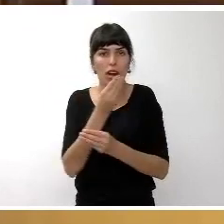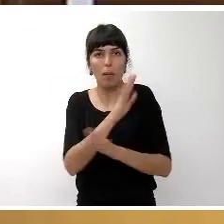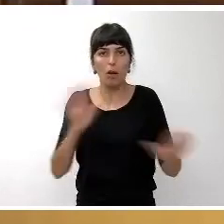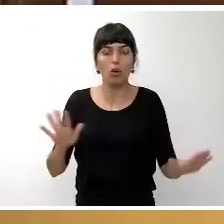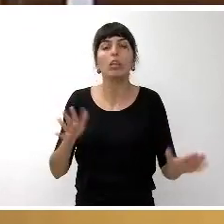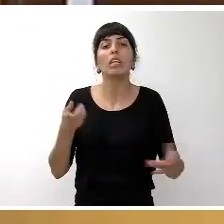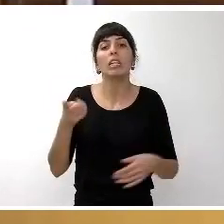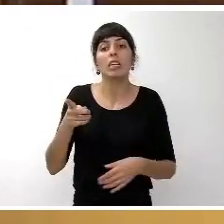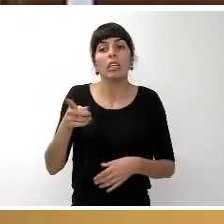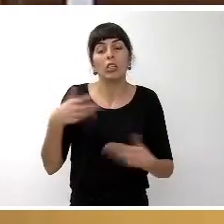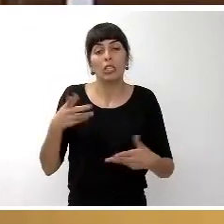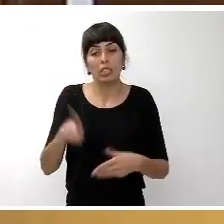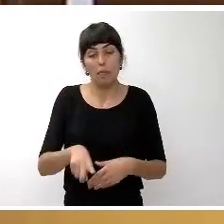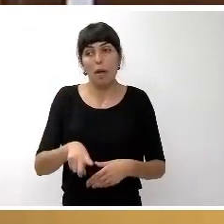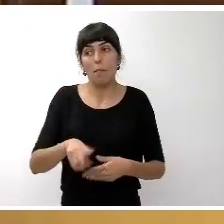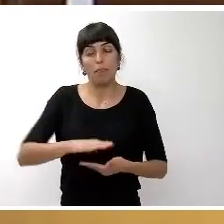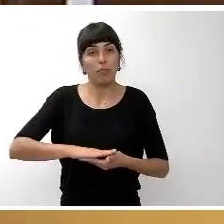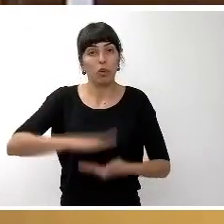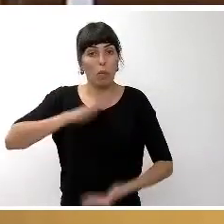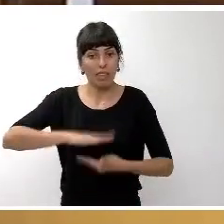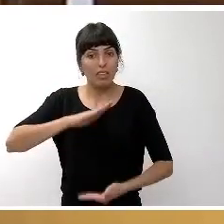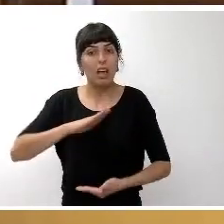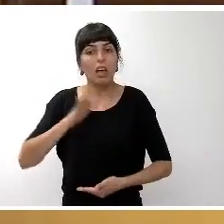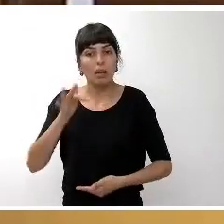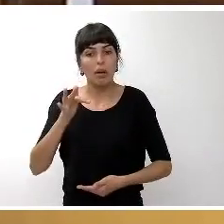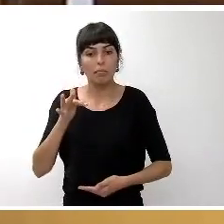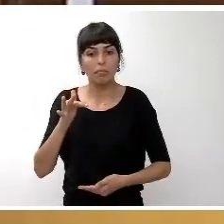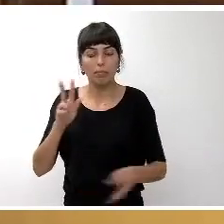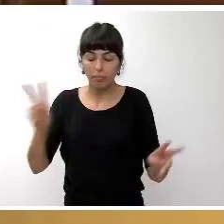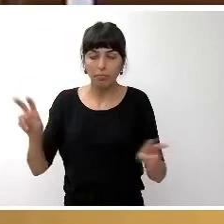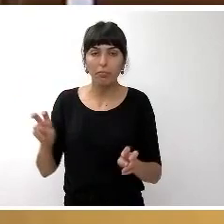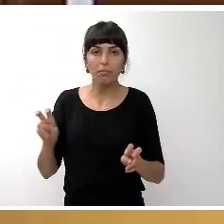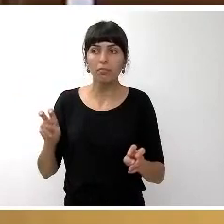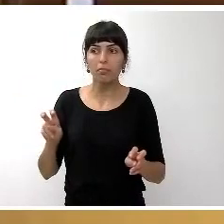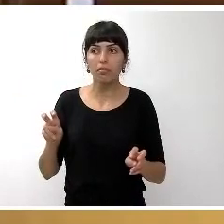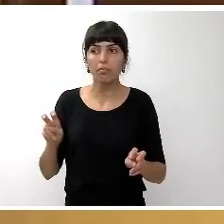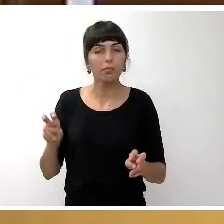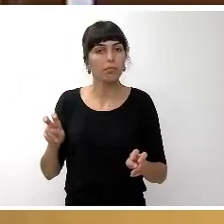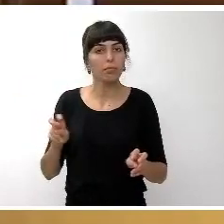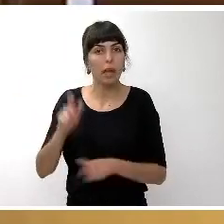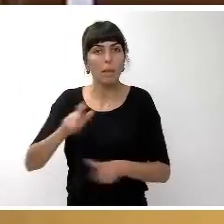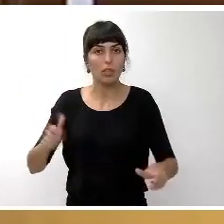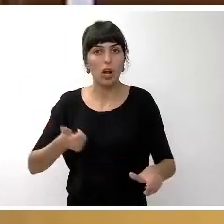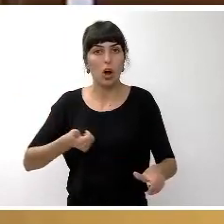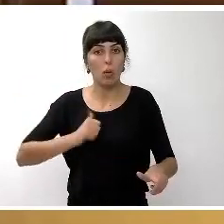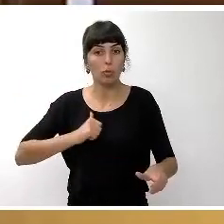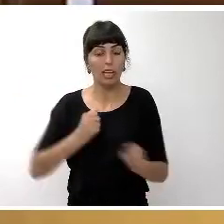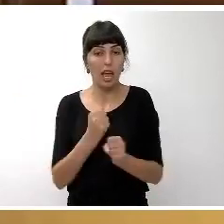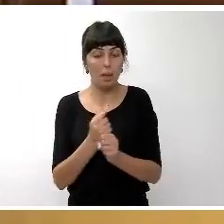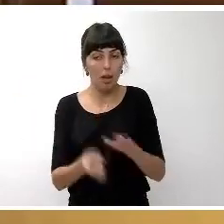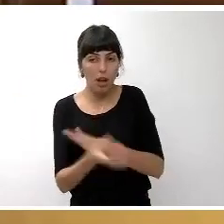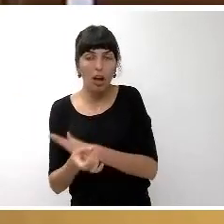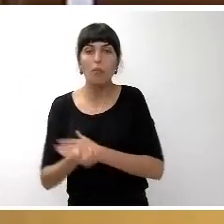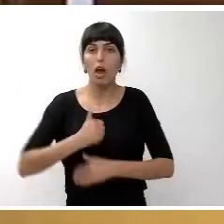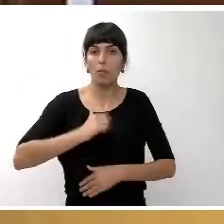buscando la ayuda al que tiene habilidades y es capaz de aprovechar las oportunidades de empleo que se van a generar el año